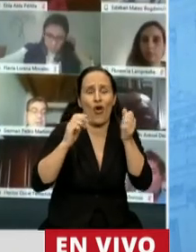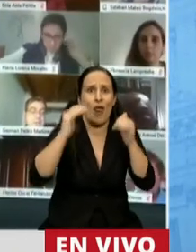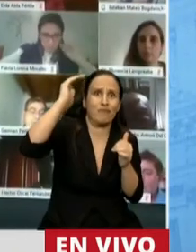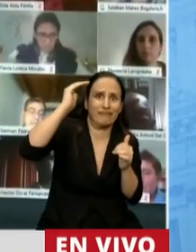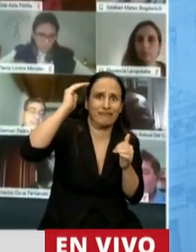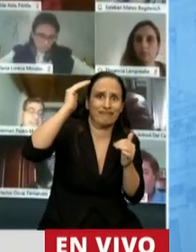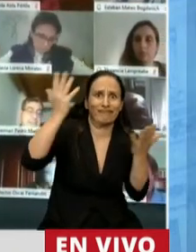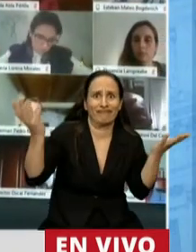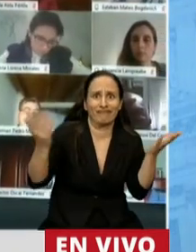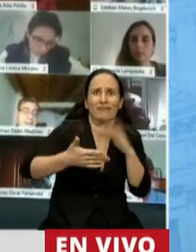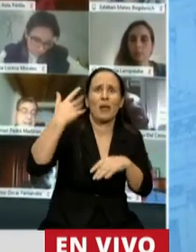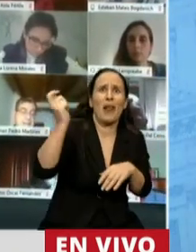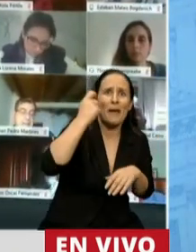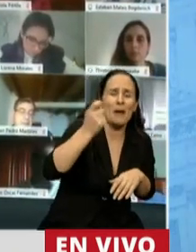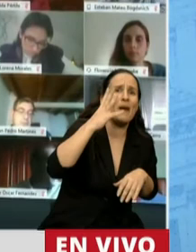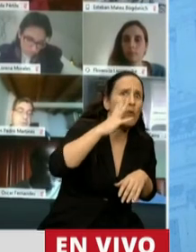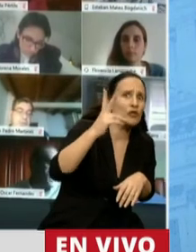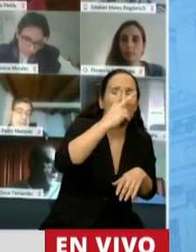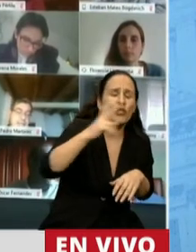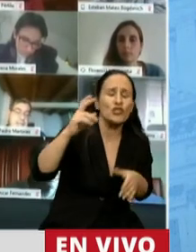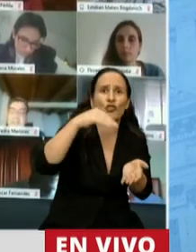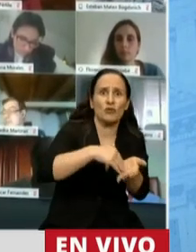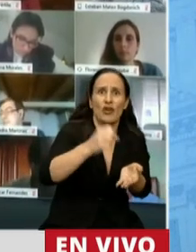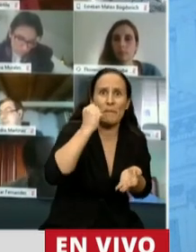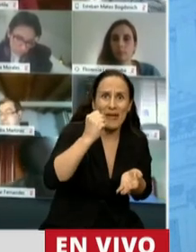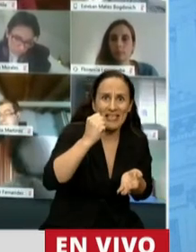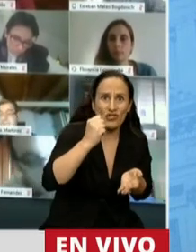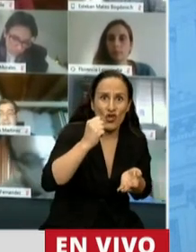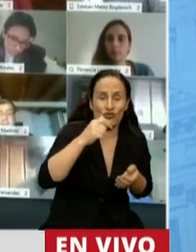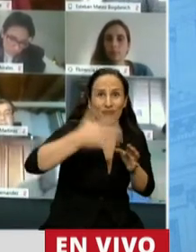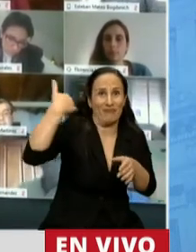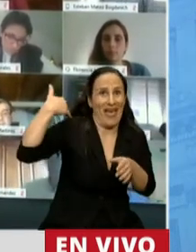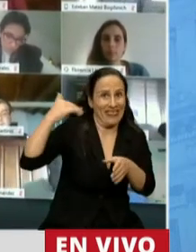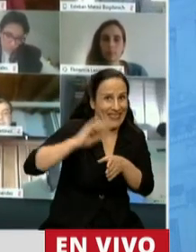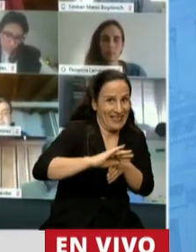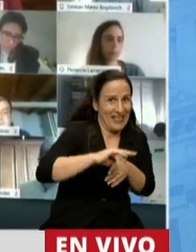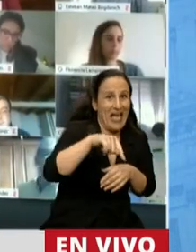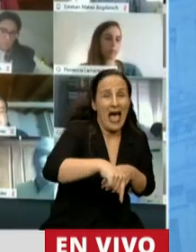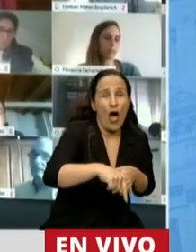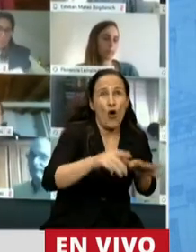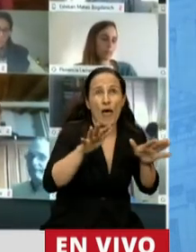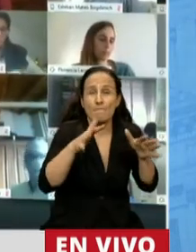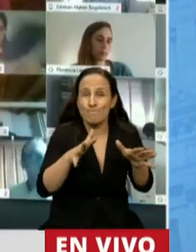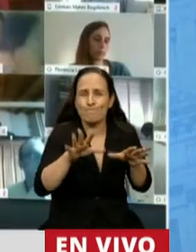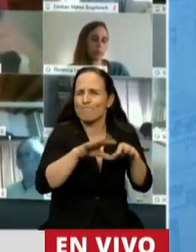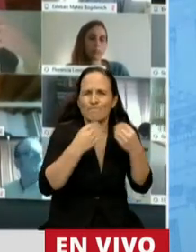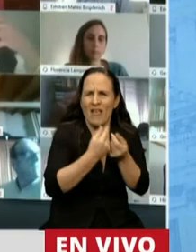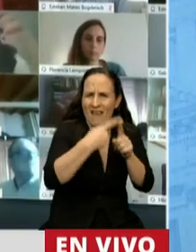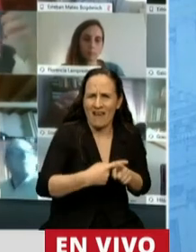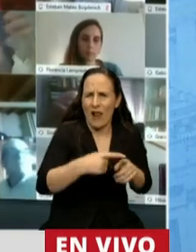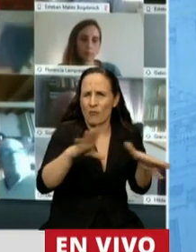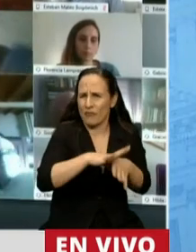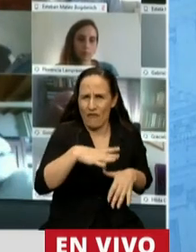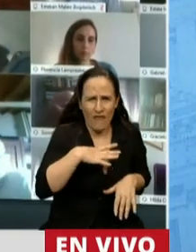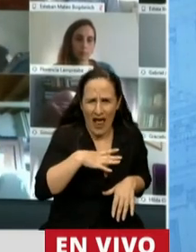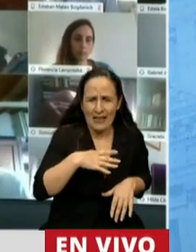deuda era de 4.200 millones de pesos. Hoy estamos hablando de un monto que todavía no hemos determinado, pero